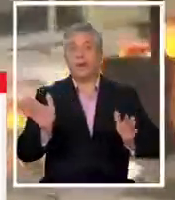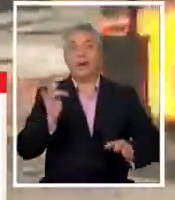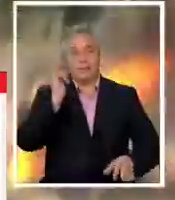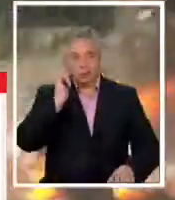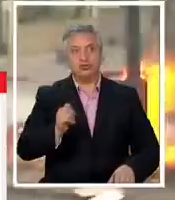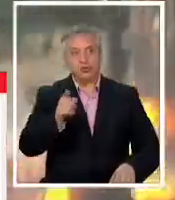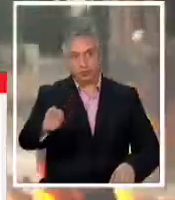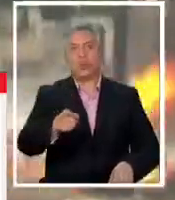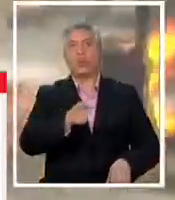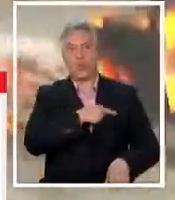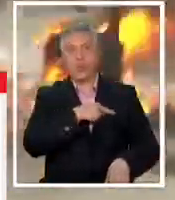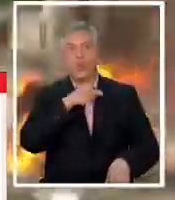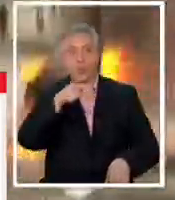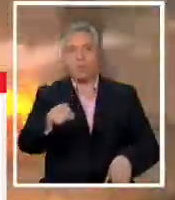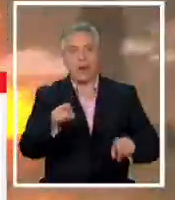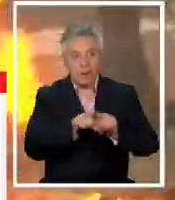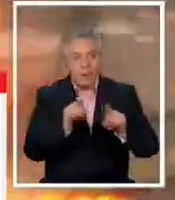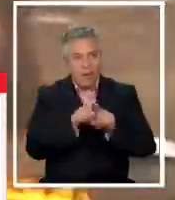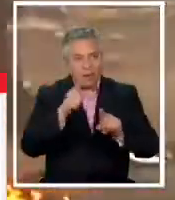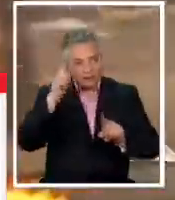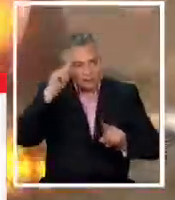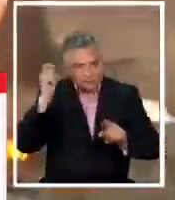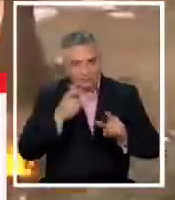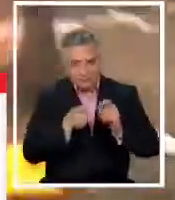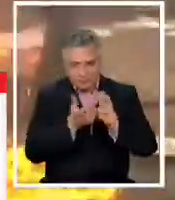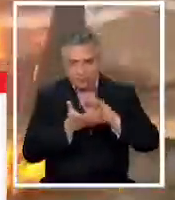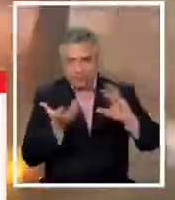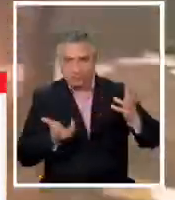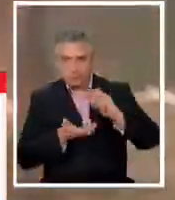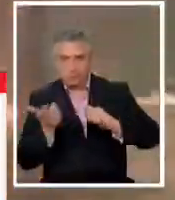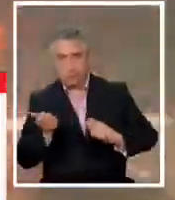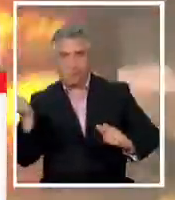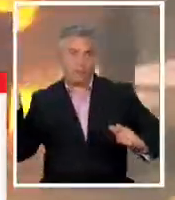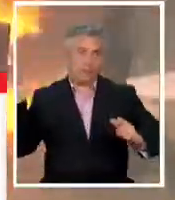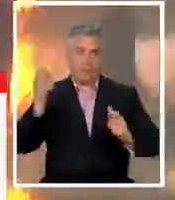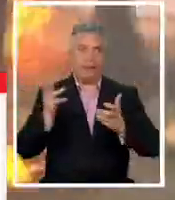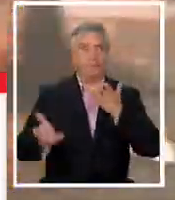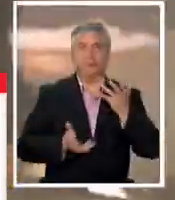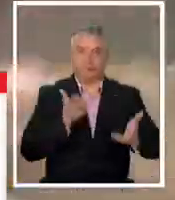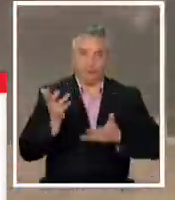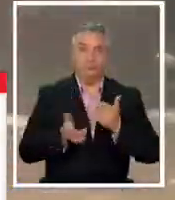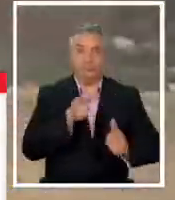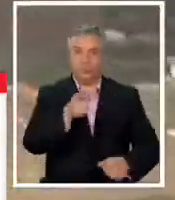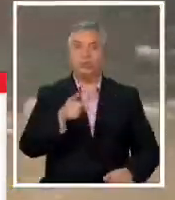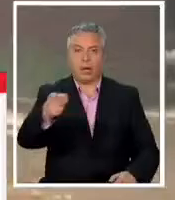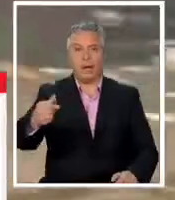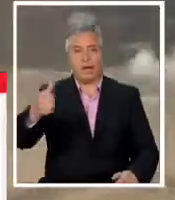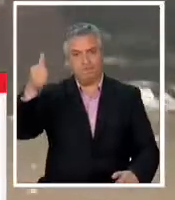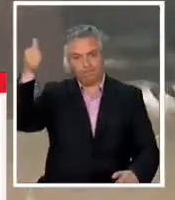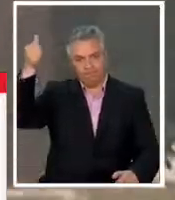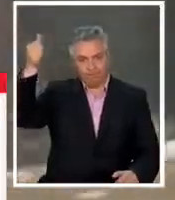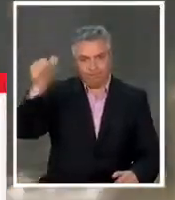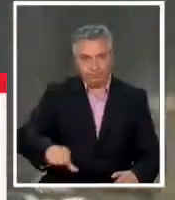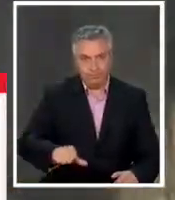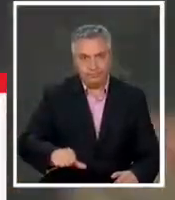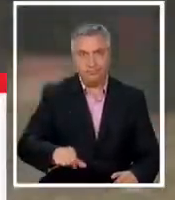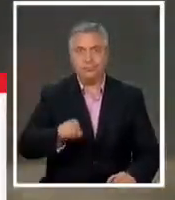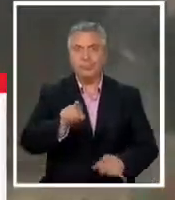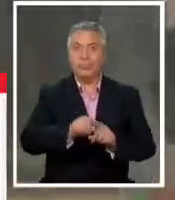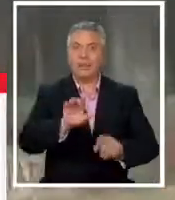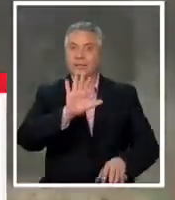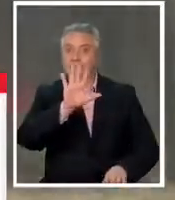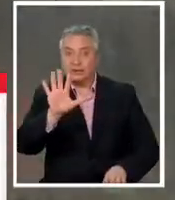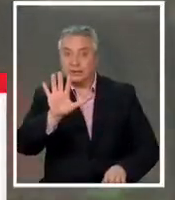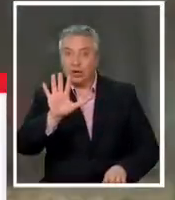considerados culpables por el delito de elaboración y lanzamiento de artefactos incendiarios por eso fueron condenados apenas de entre